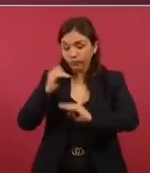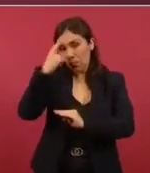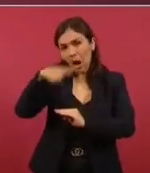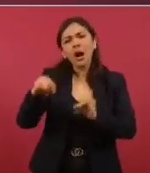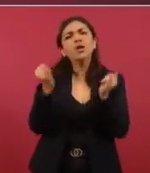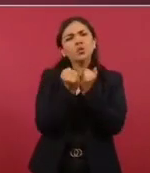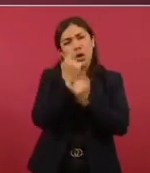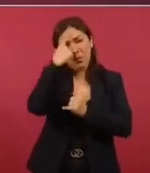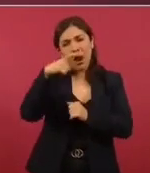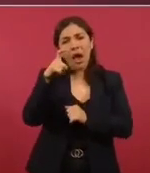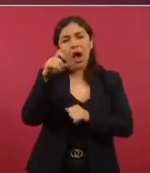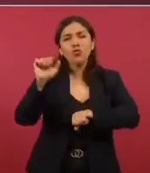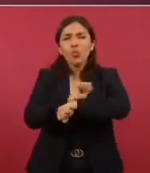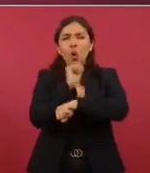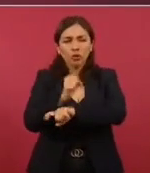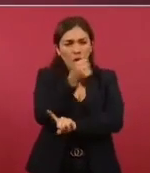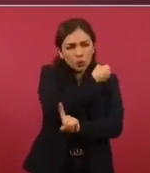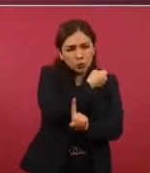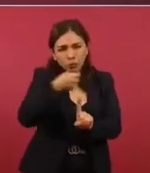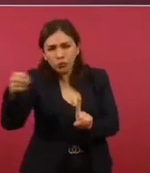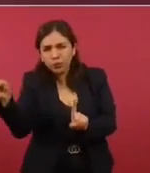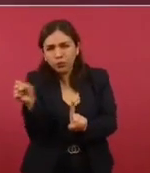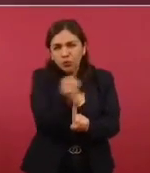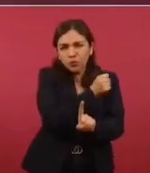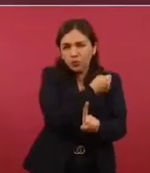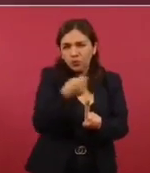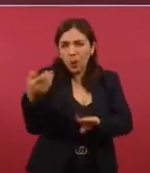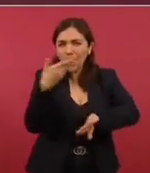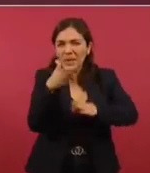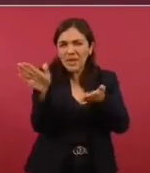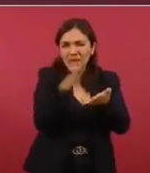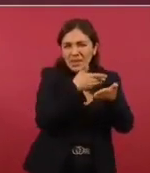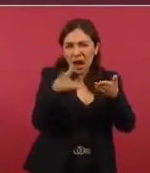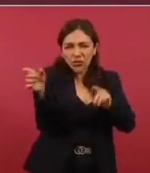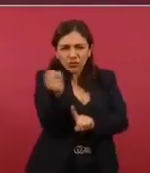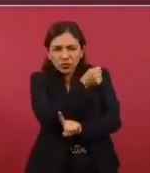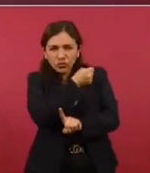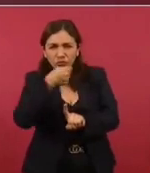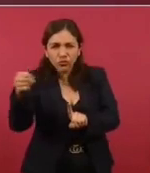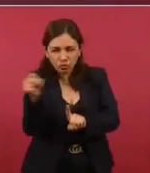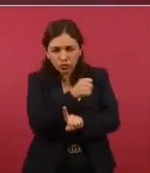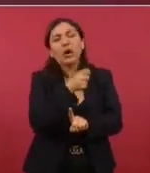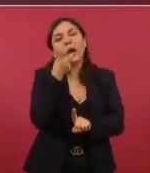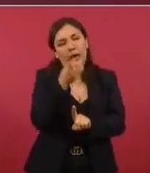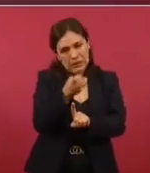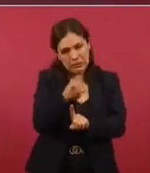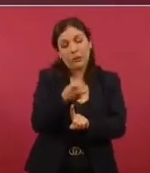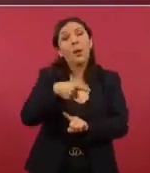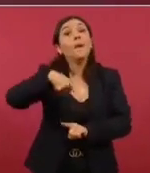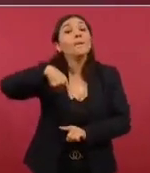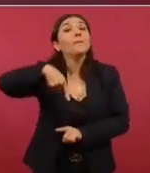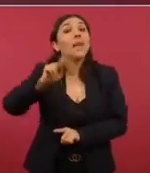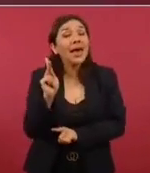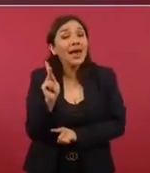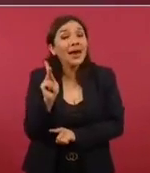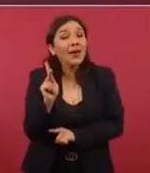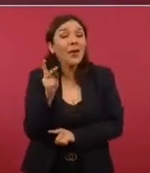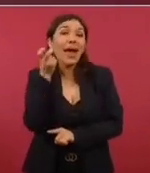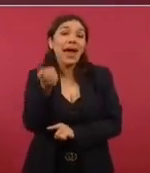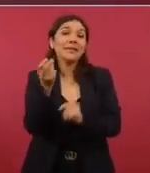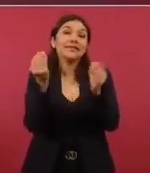pintura de los automóviles. Pero eso es lo que tiene que ver con